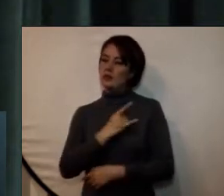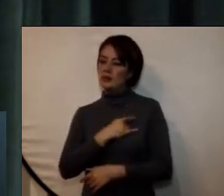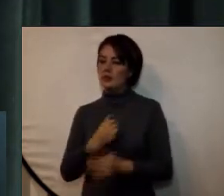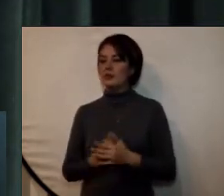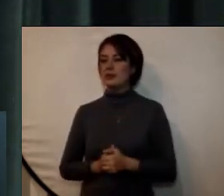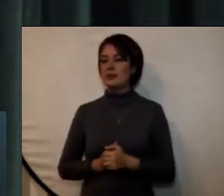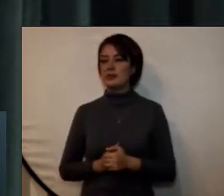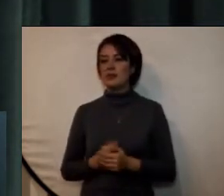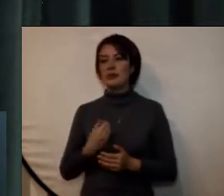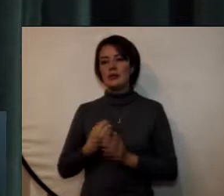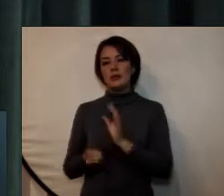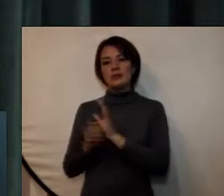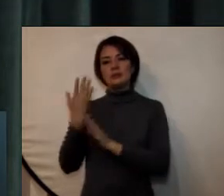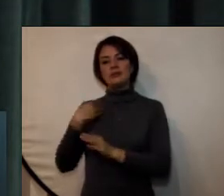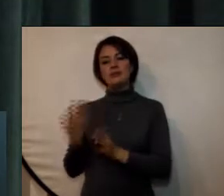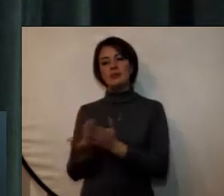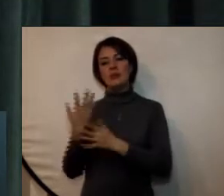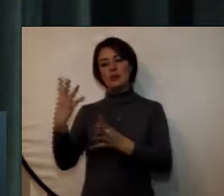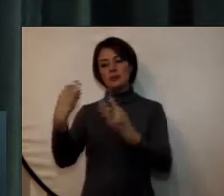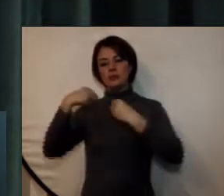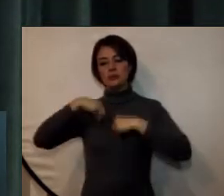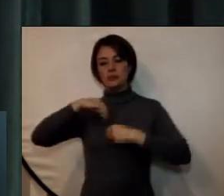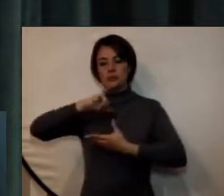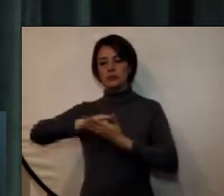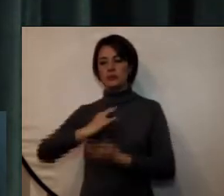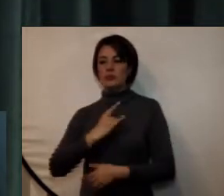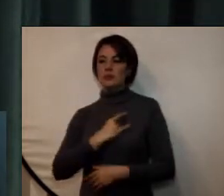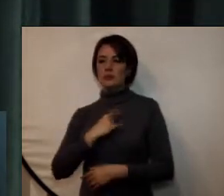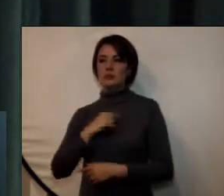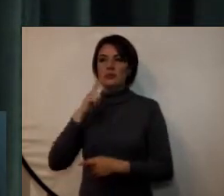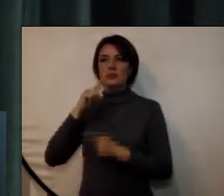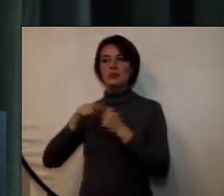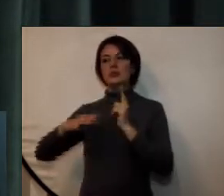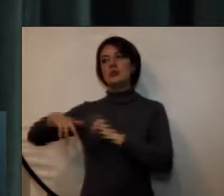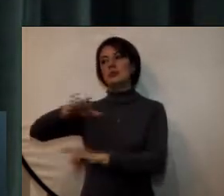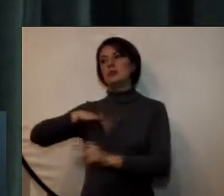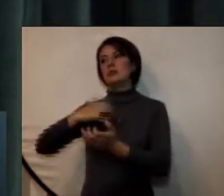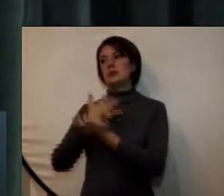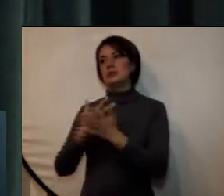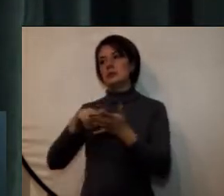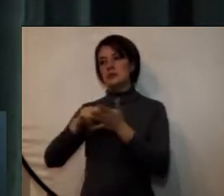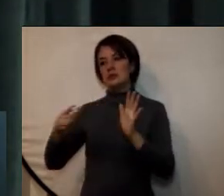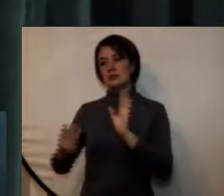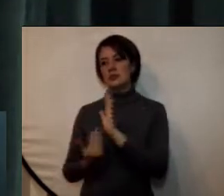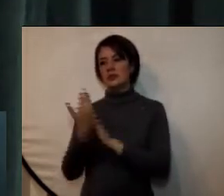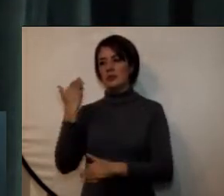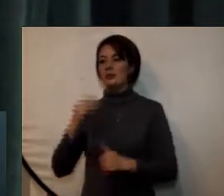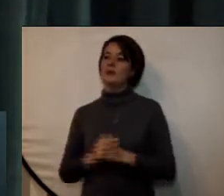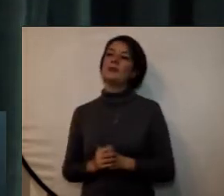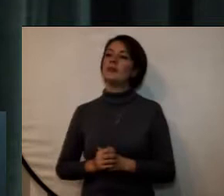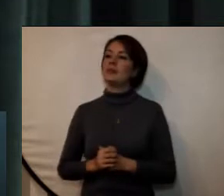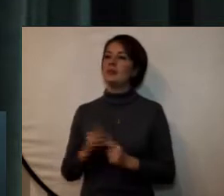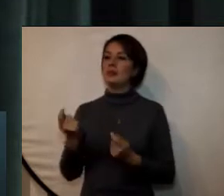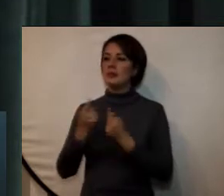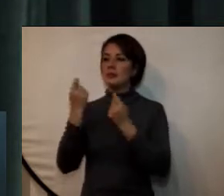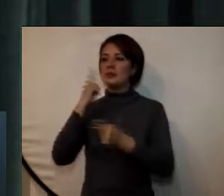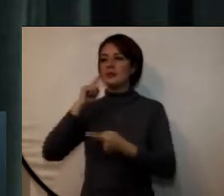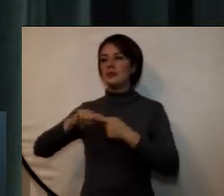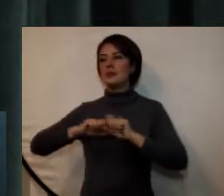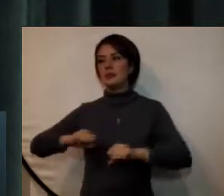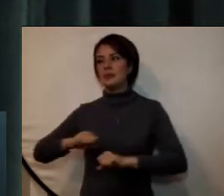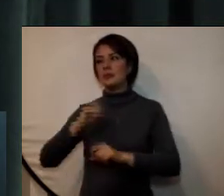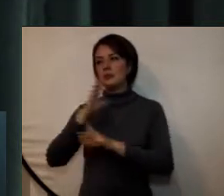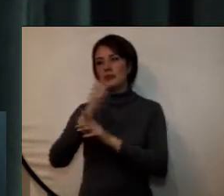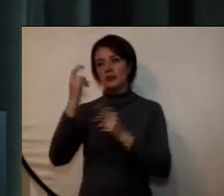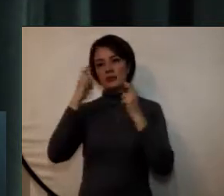generan un posicionamiento para la universidad en el ecosistema de ciencia tecnología e innovación promueven la generación de